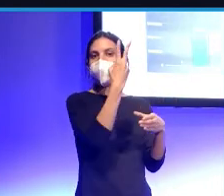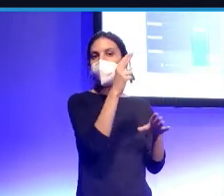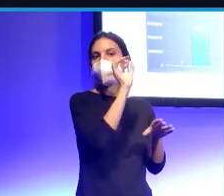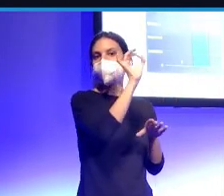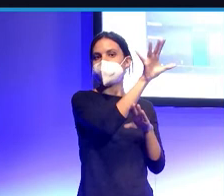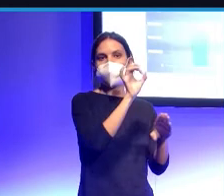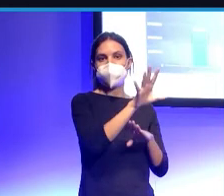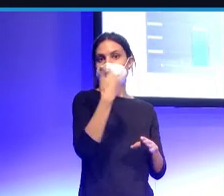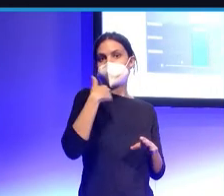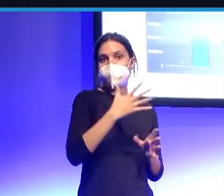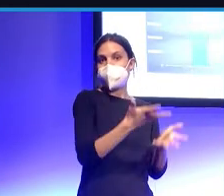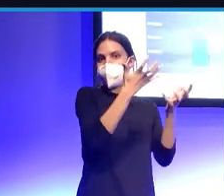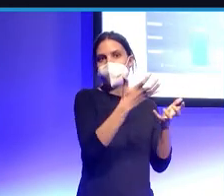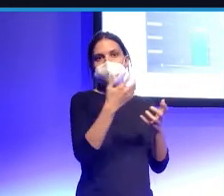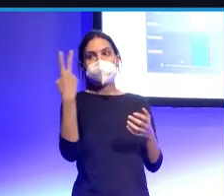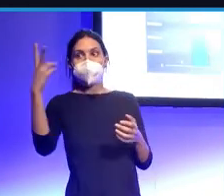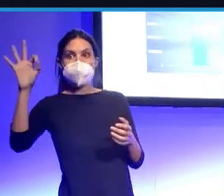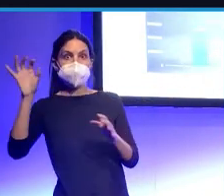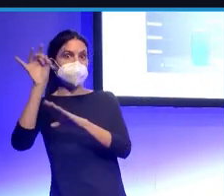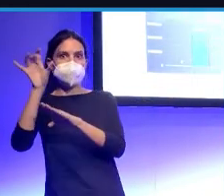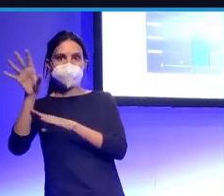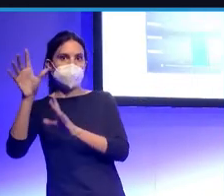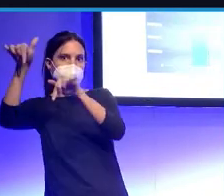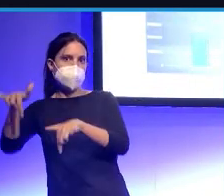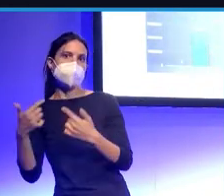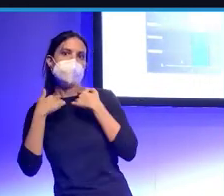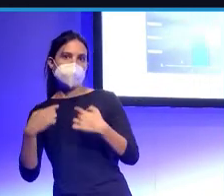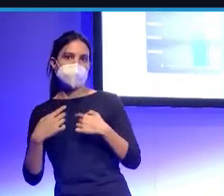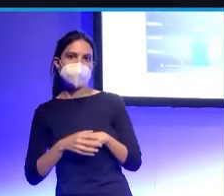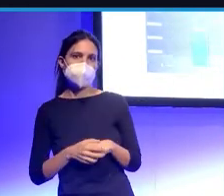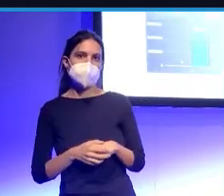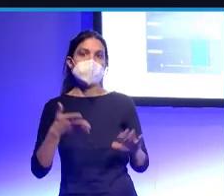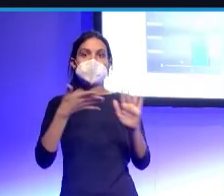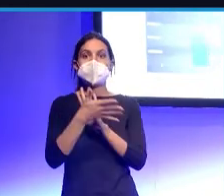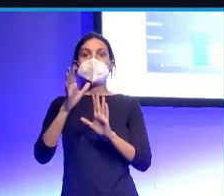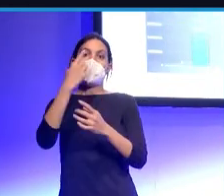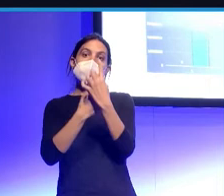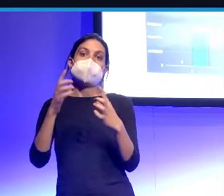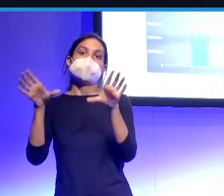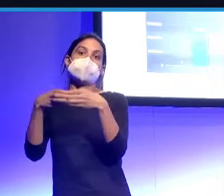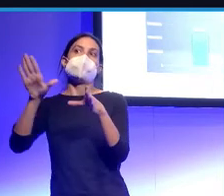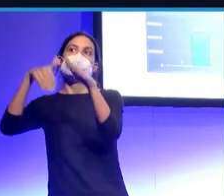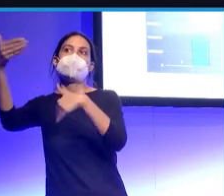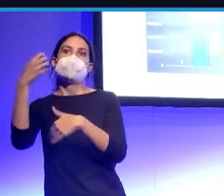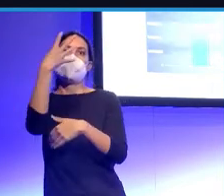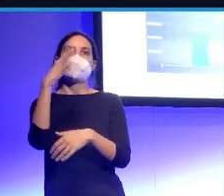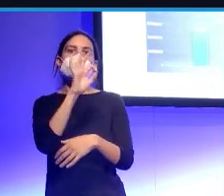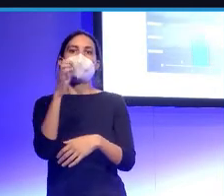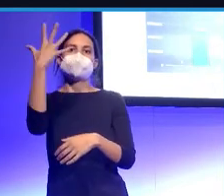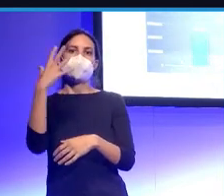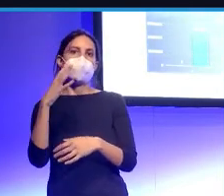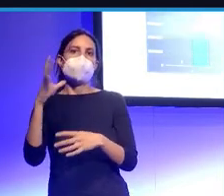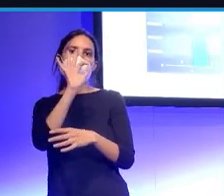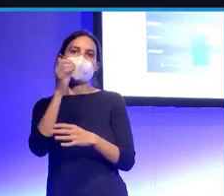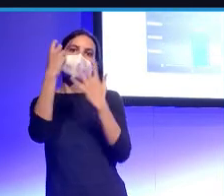tiros. Ahí abajo vemos la distribución y vemos que, claro, muchas veces el equipo de fuera mete 4, 5 o 6 goles que, de alguna forma,